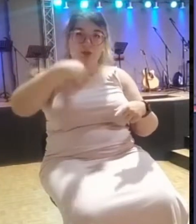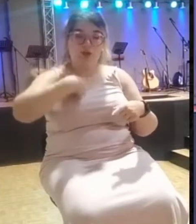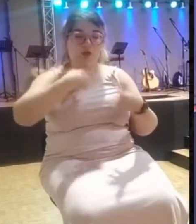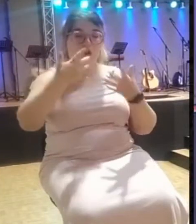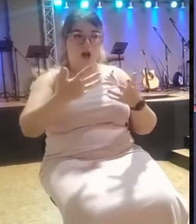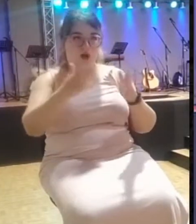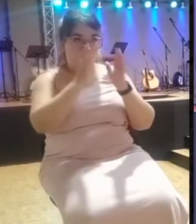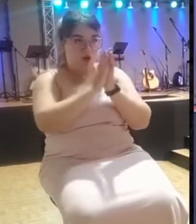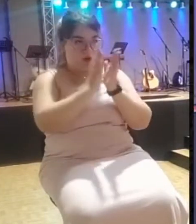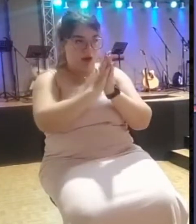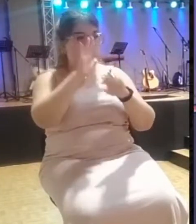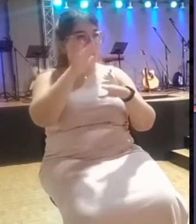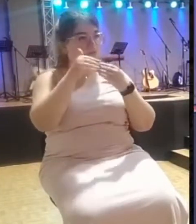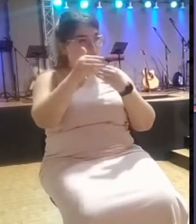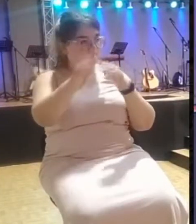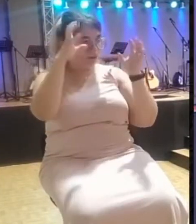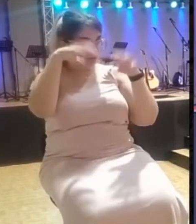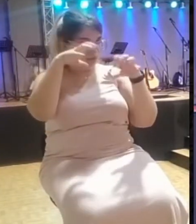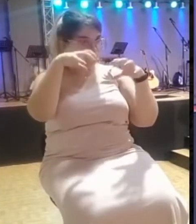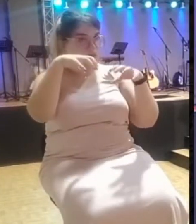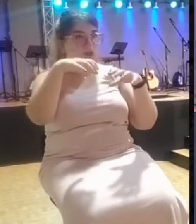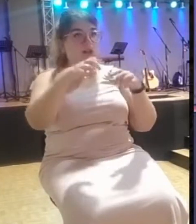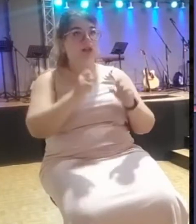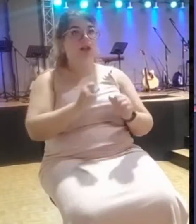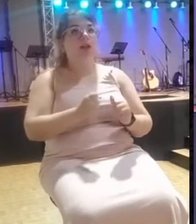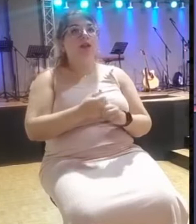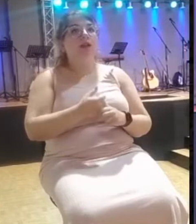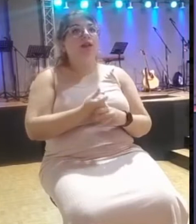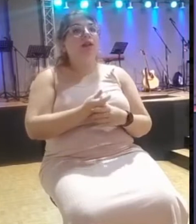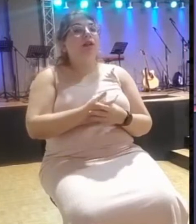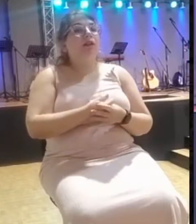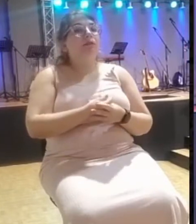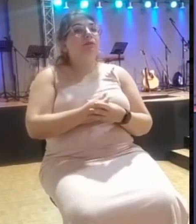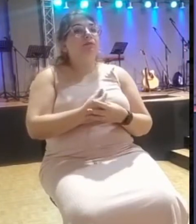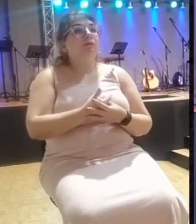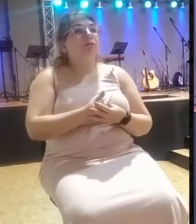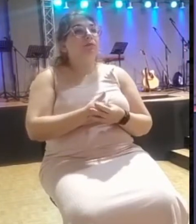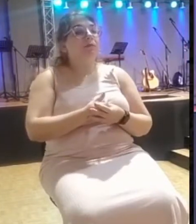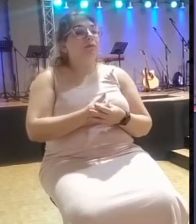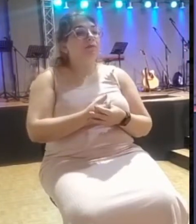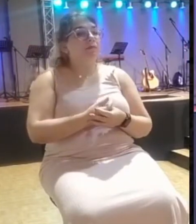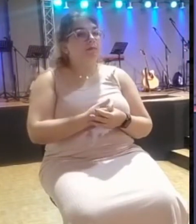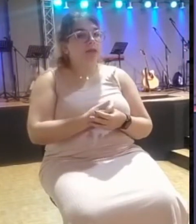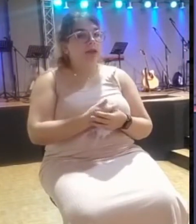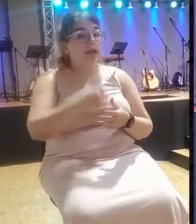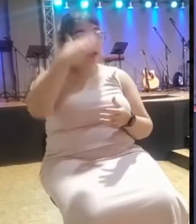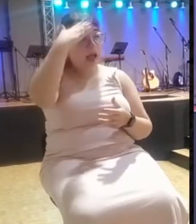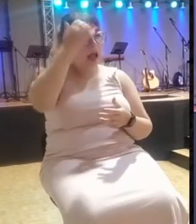Pero cuando le ve, le dice a Acat, a Elías, ¿eres tú quien perturbas a Israel?